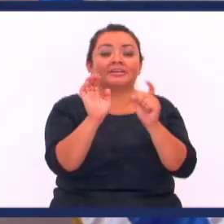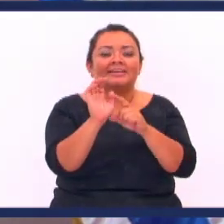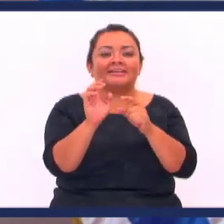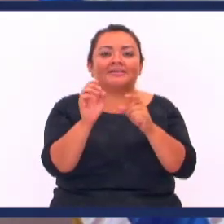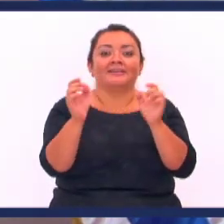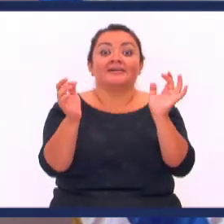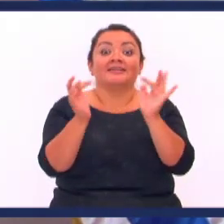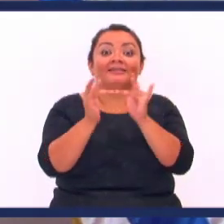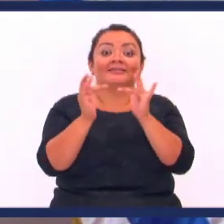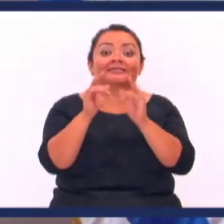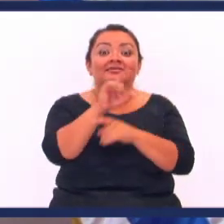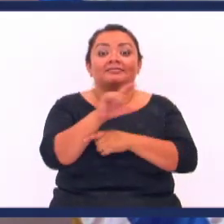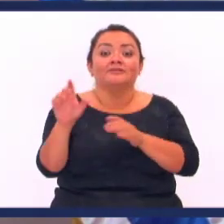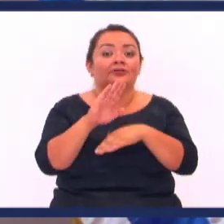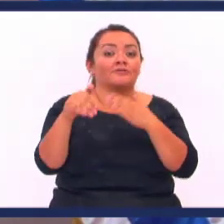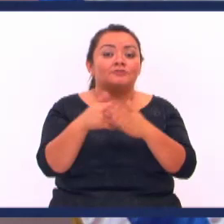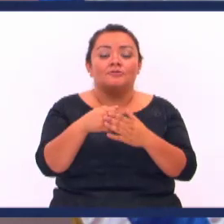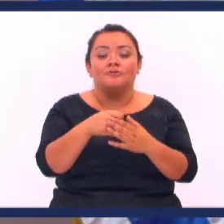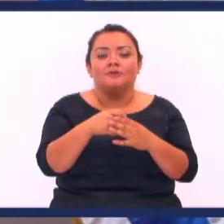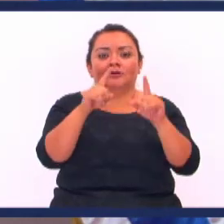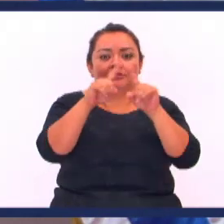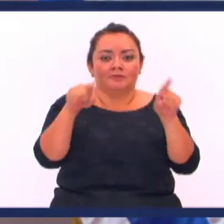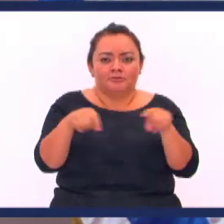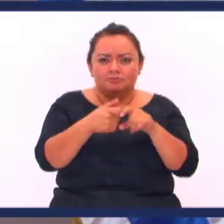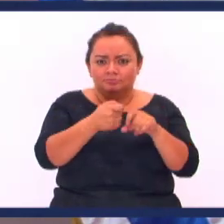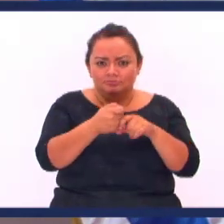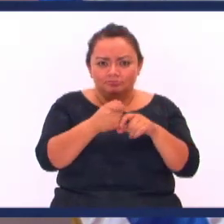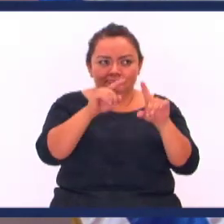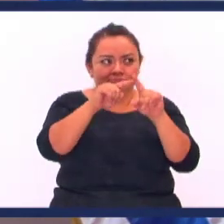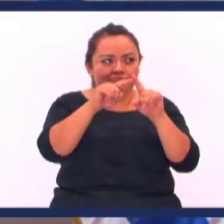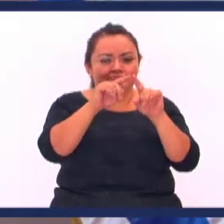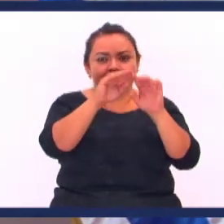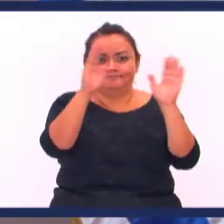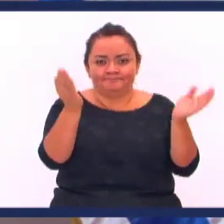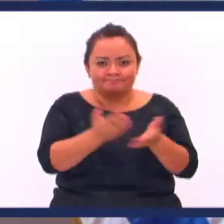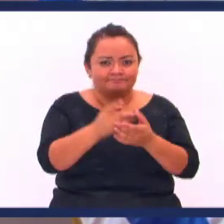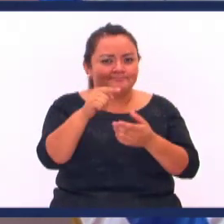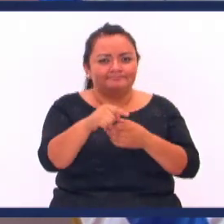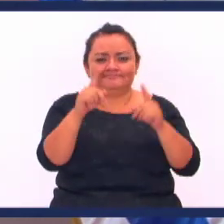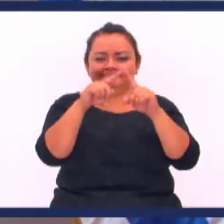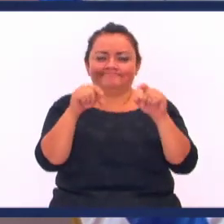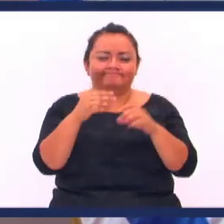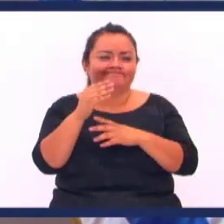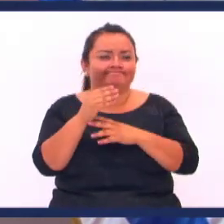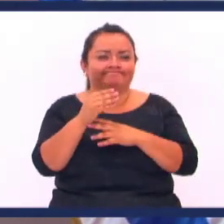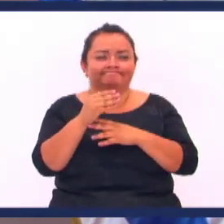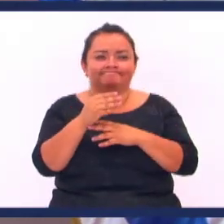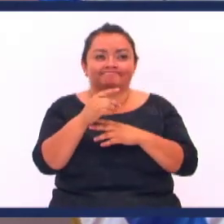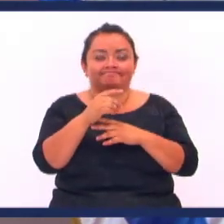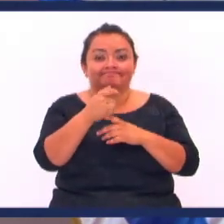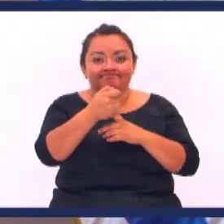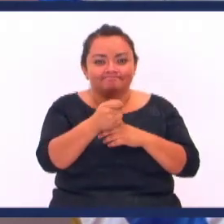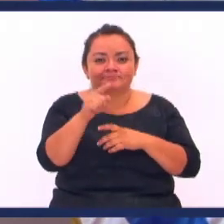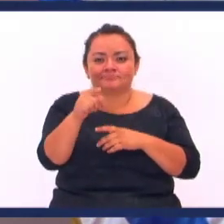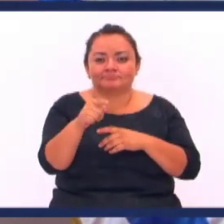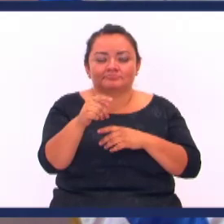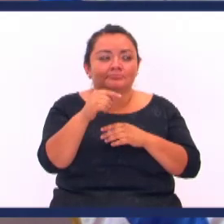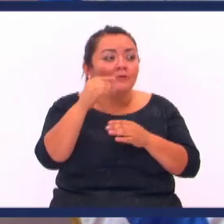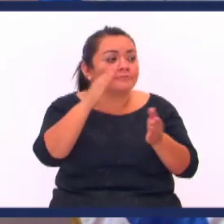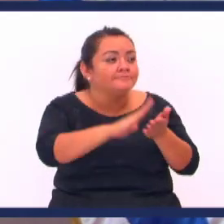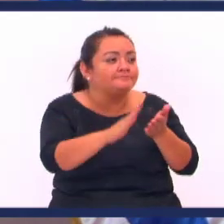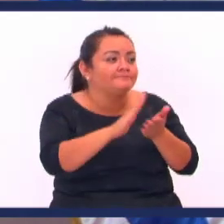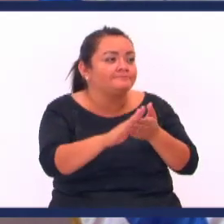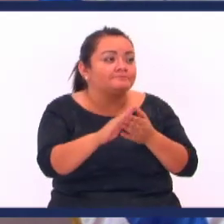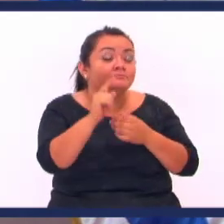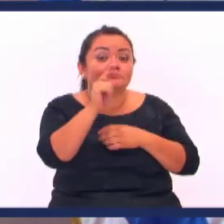Tiene el contenido Semanal De toda la televisión A nivel mundial Aquí están series Aquí están programas De televisión Y usted va Y